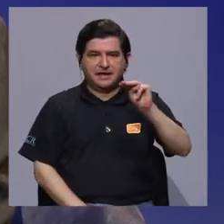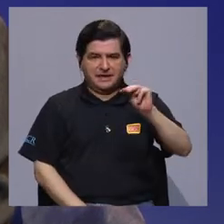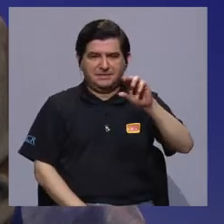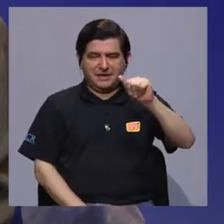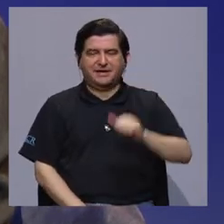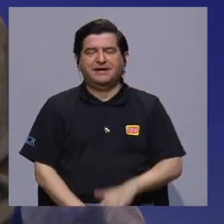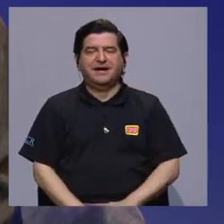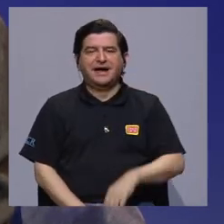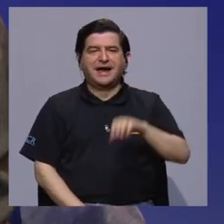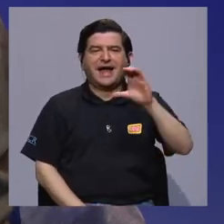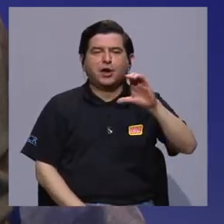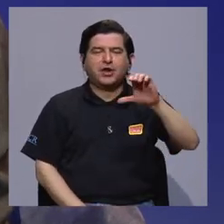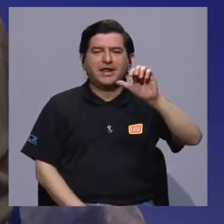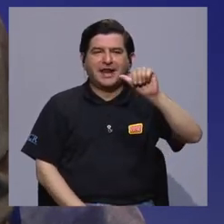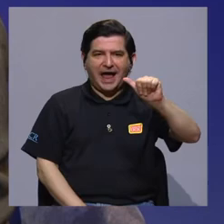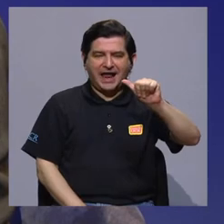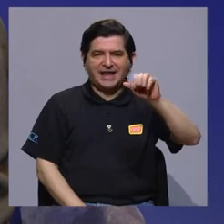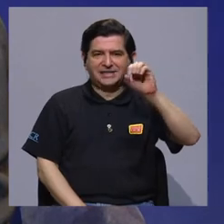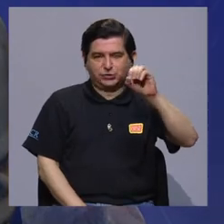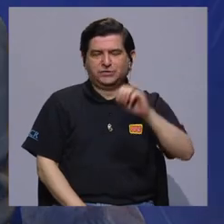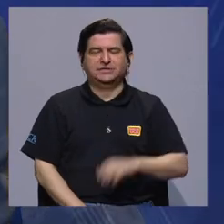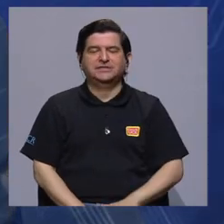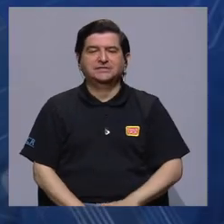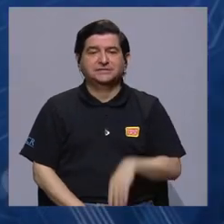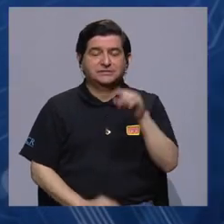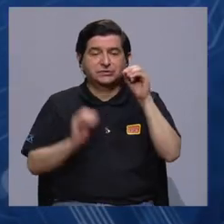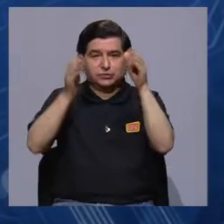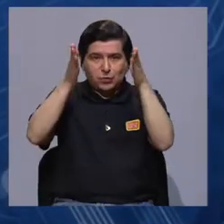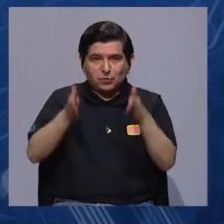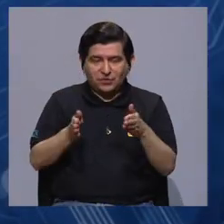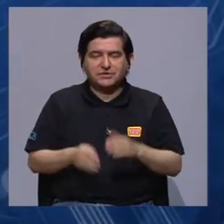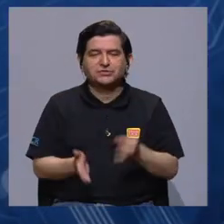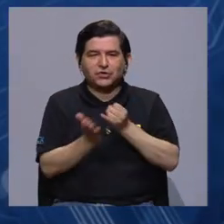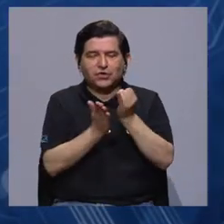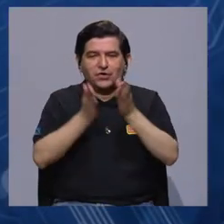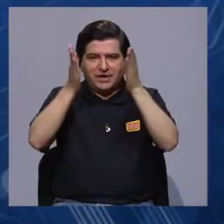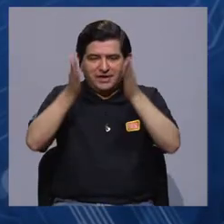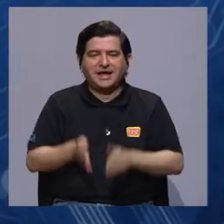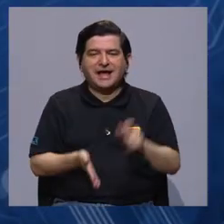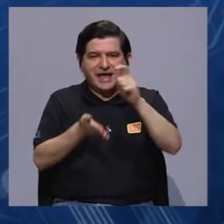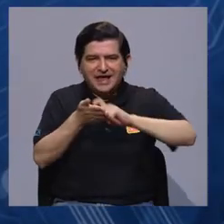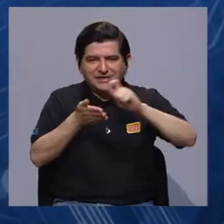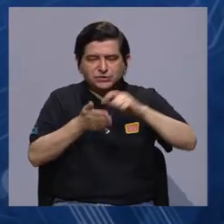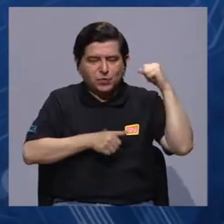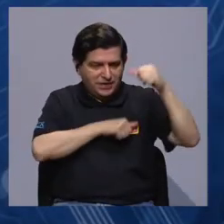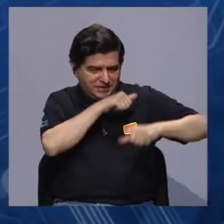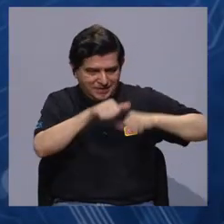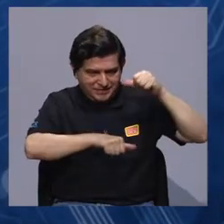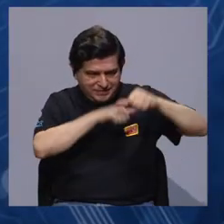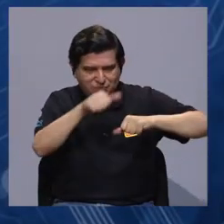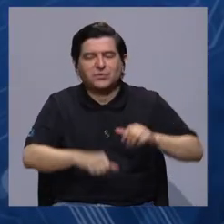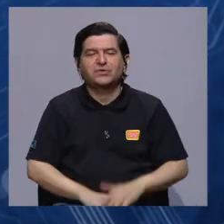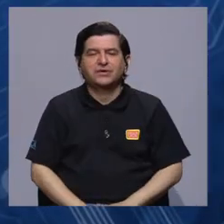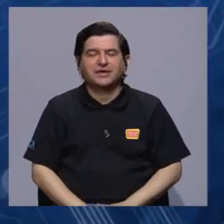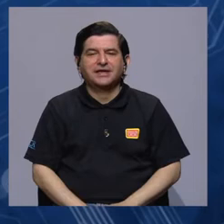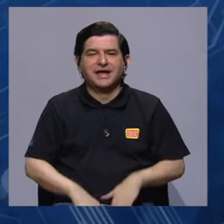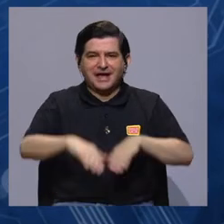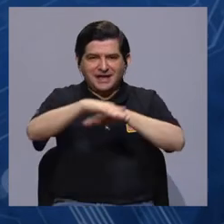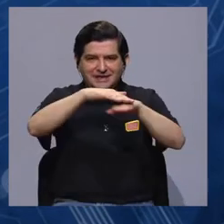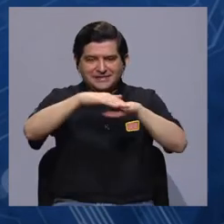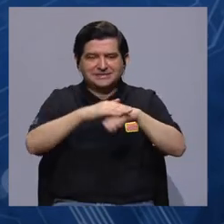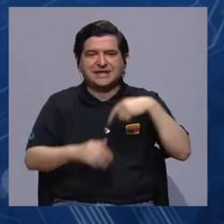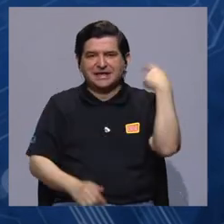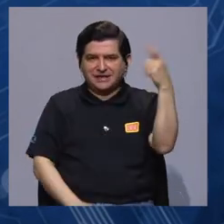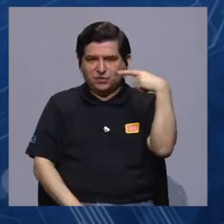Máster Carolina Arias Ortiz, quien es profesora e investigadora de la Escuela Antropología de la